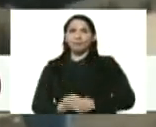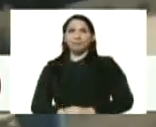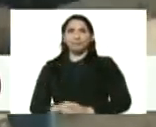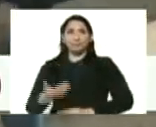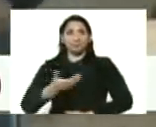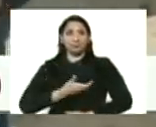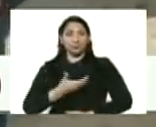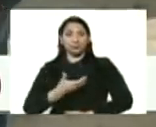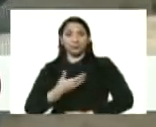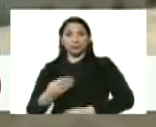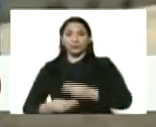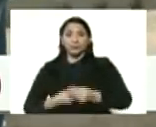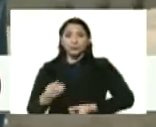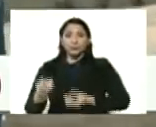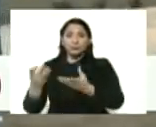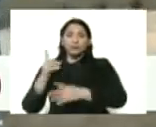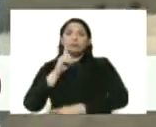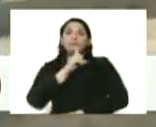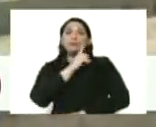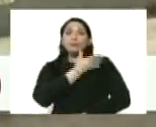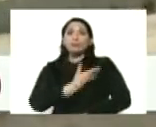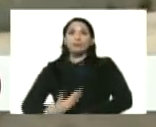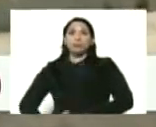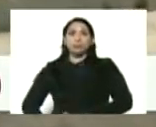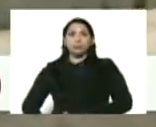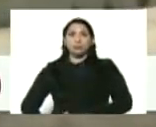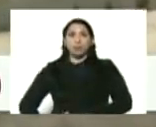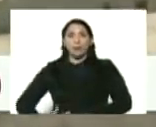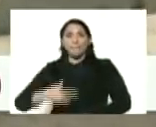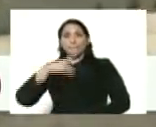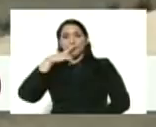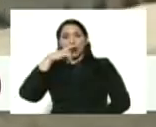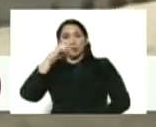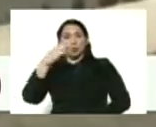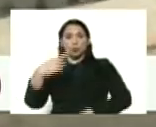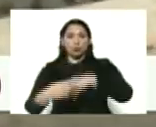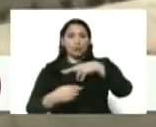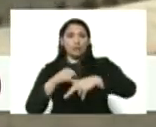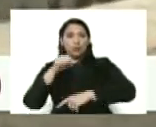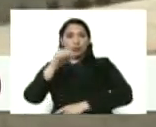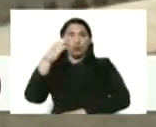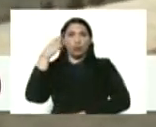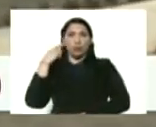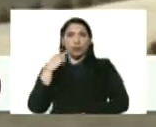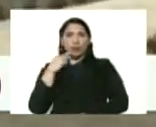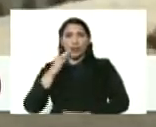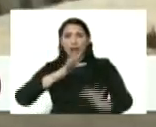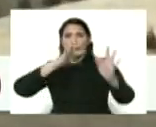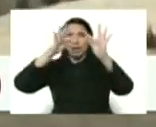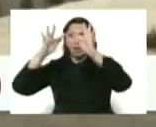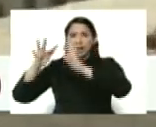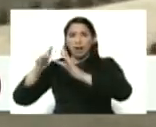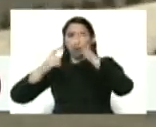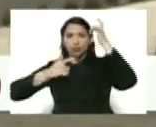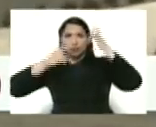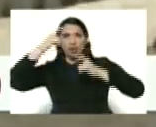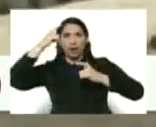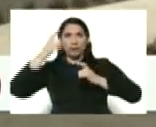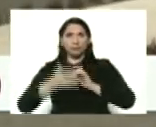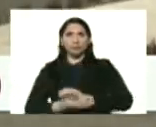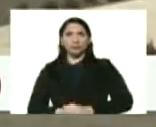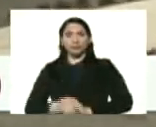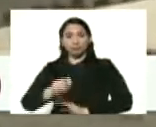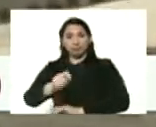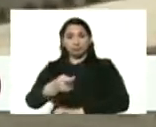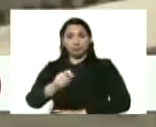alcalde te va a hacer entrega en nombre del presidente Maduro, de la revolución bolivariana, del legado del comandante Eterno Hugo Chávez, de la